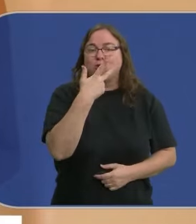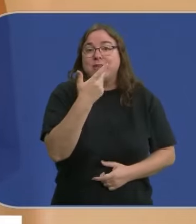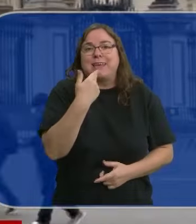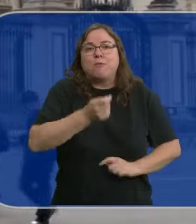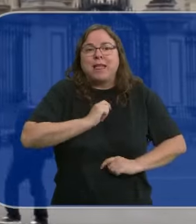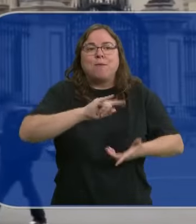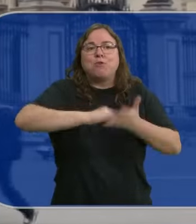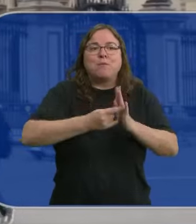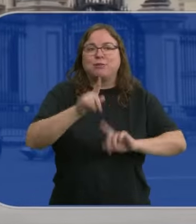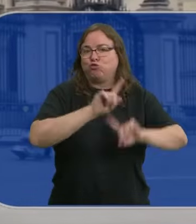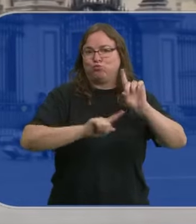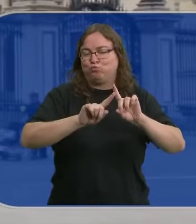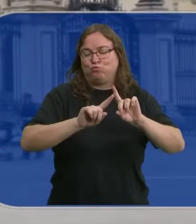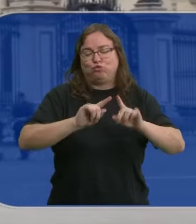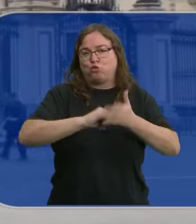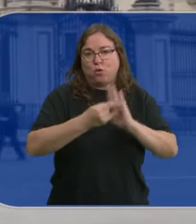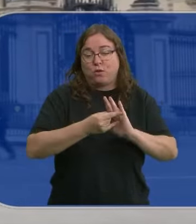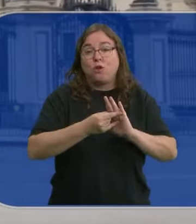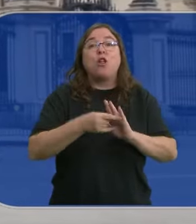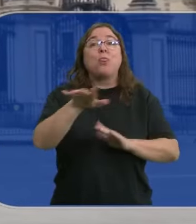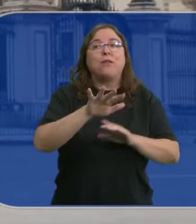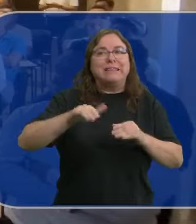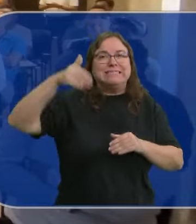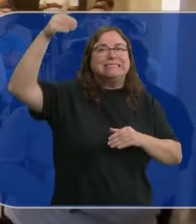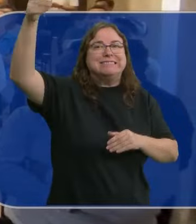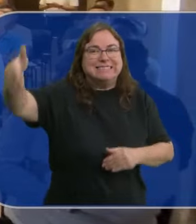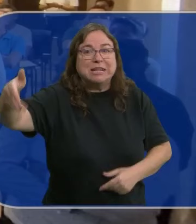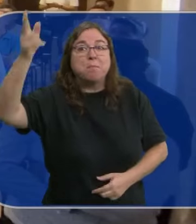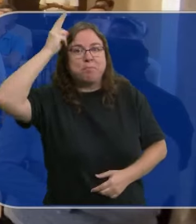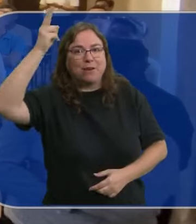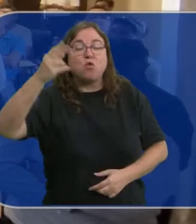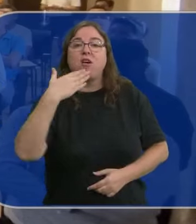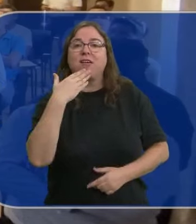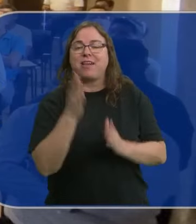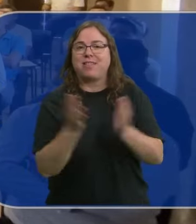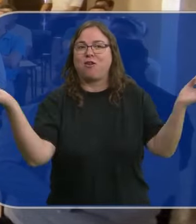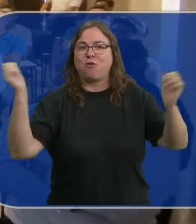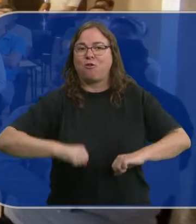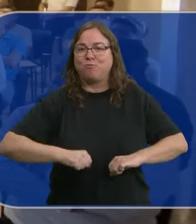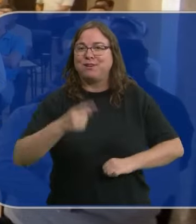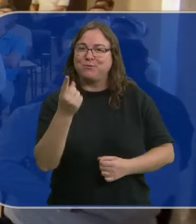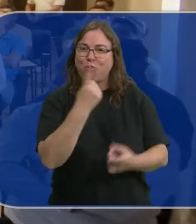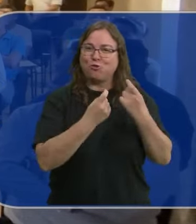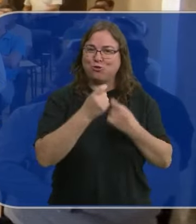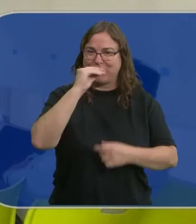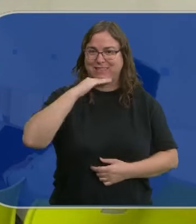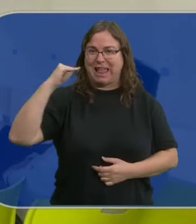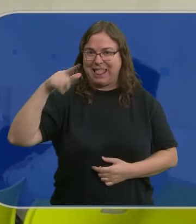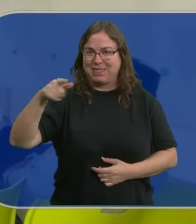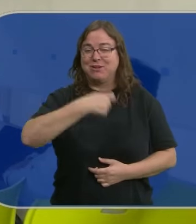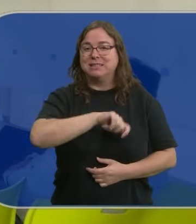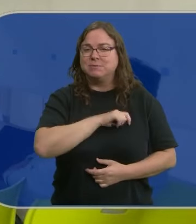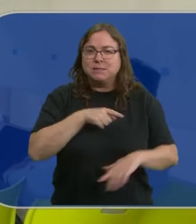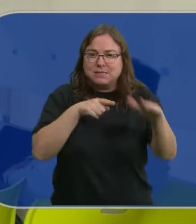resolverlos. Y la solución estaba al otro lado del océano, en Perú. Gracias a un convenio con esta consultora de talento española, se